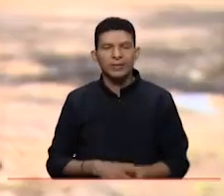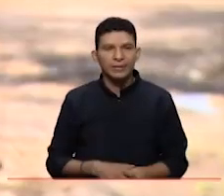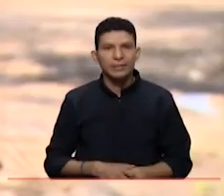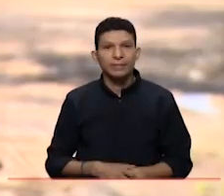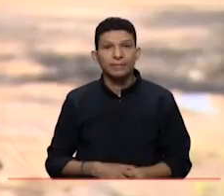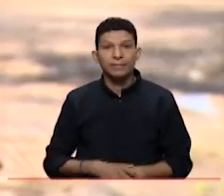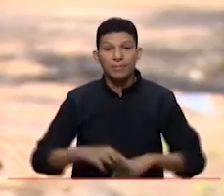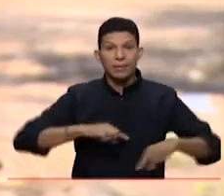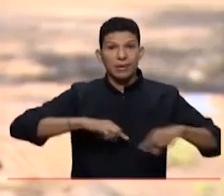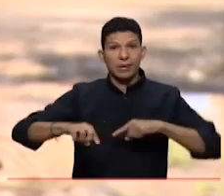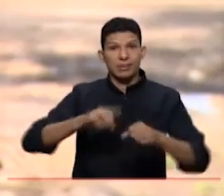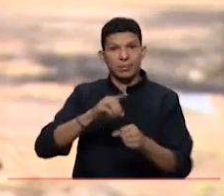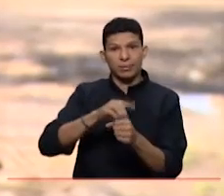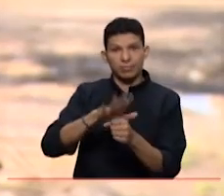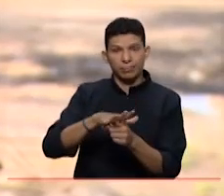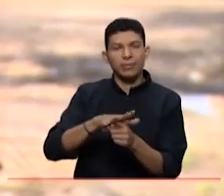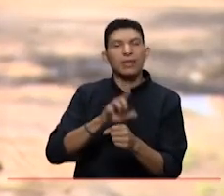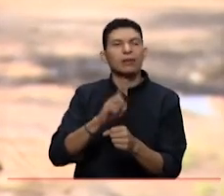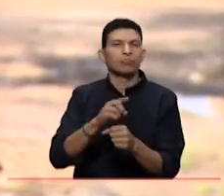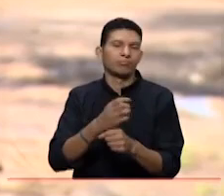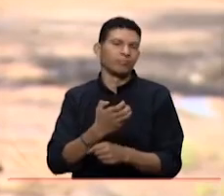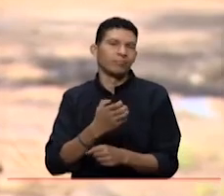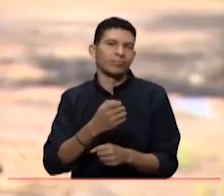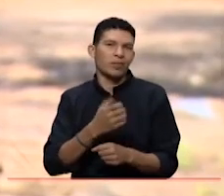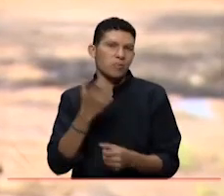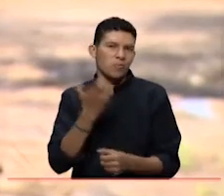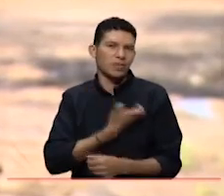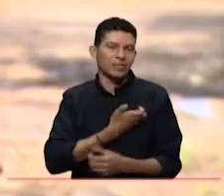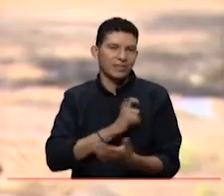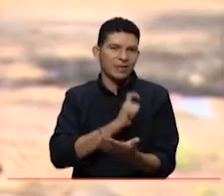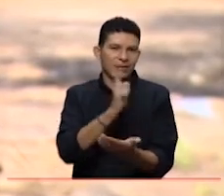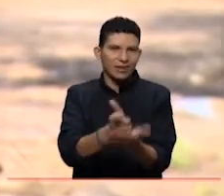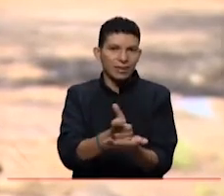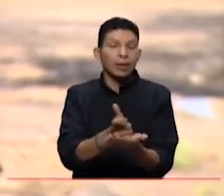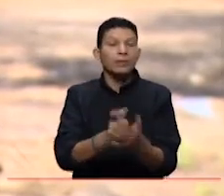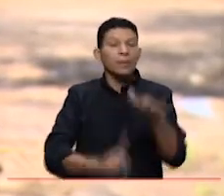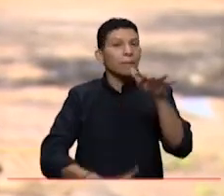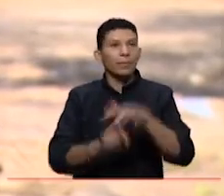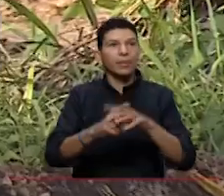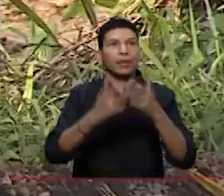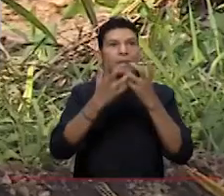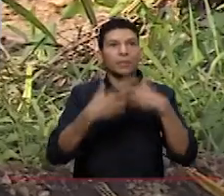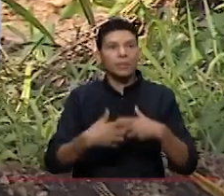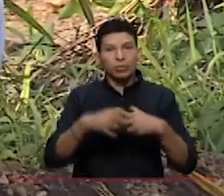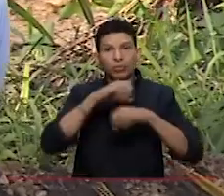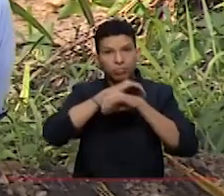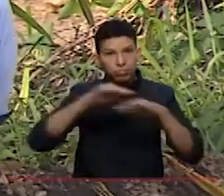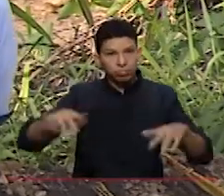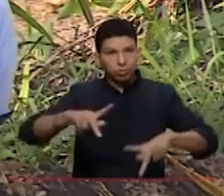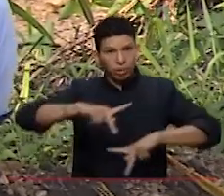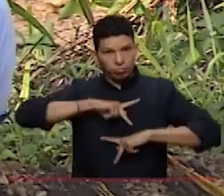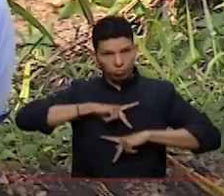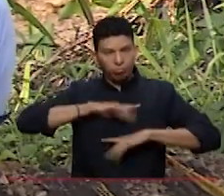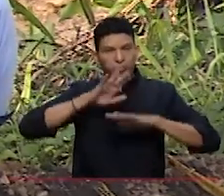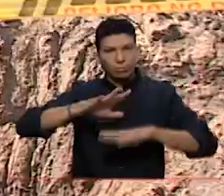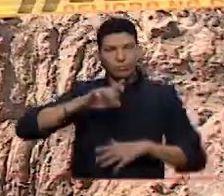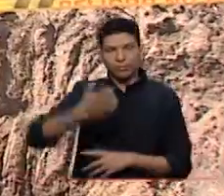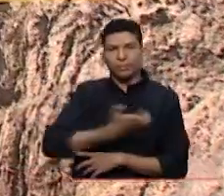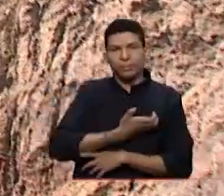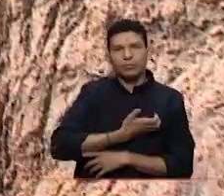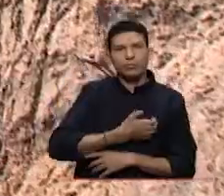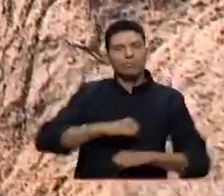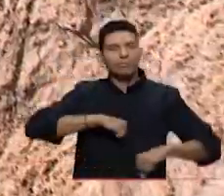administración municipal decidió crear esta empresa pública para garantizar la operación